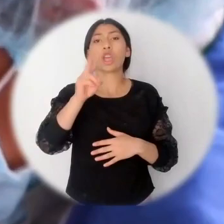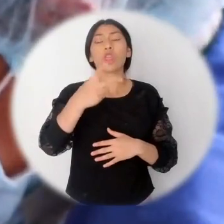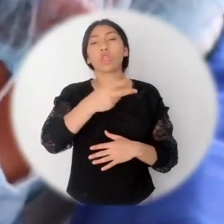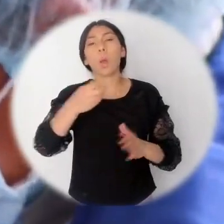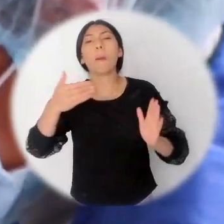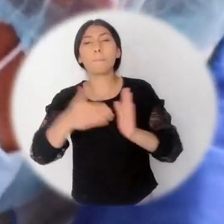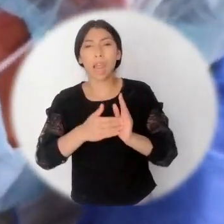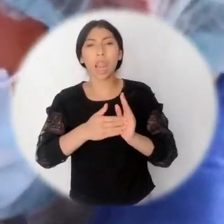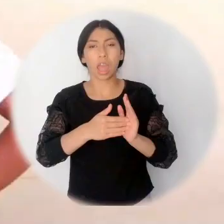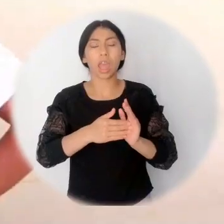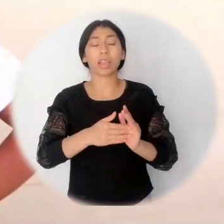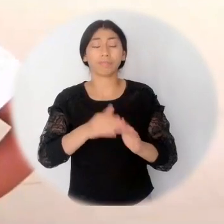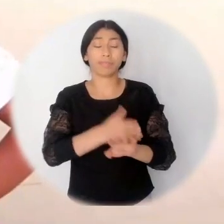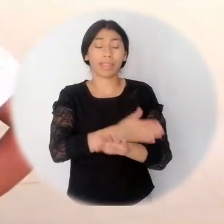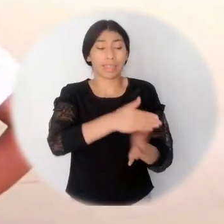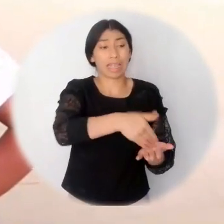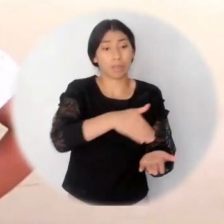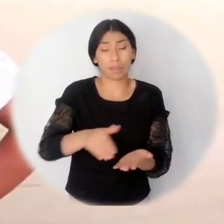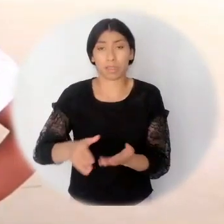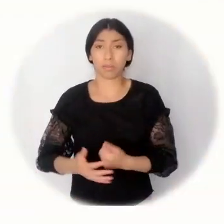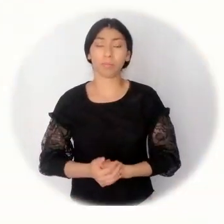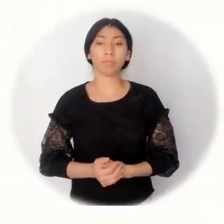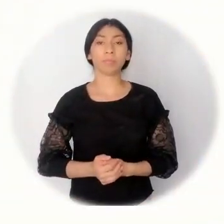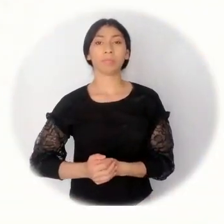personas las que se desplazaron de allá.